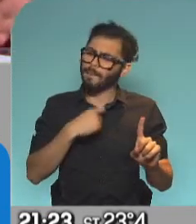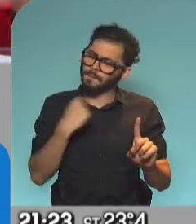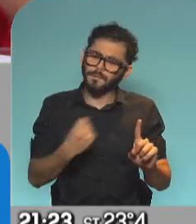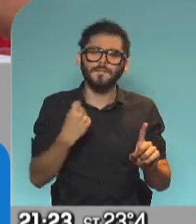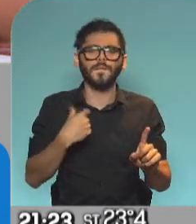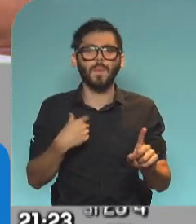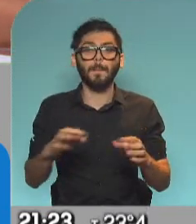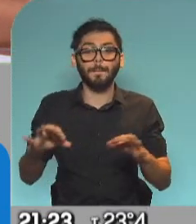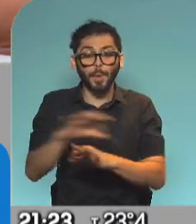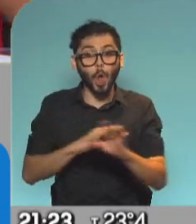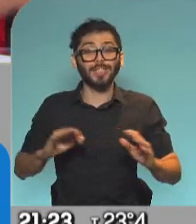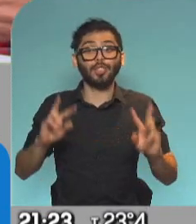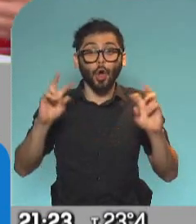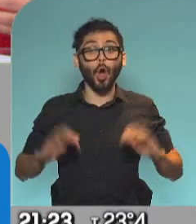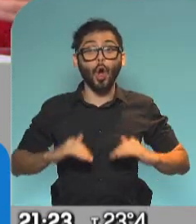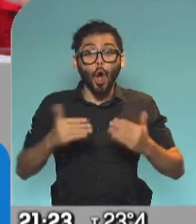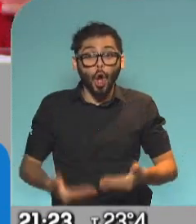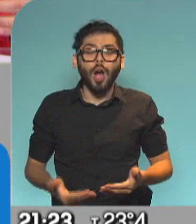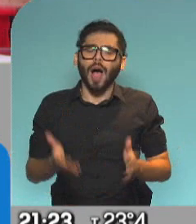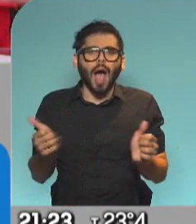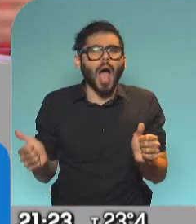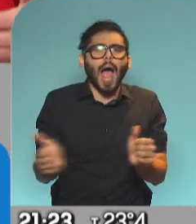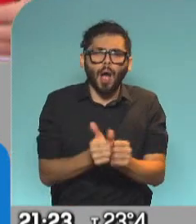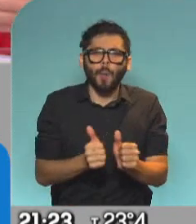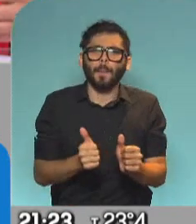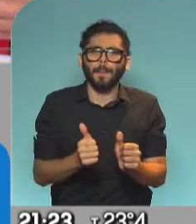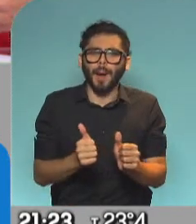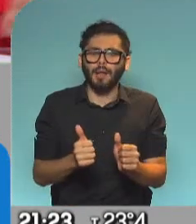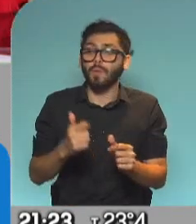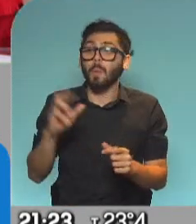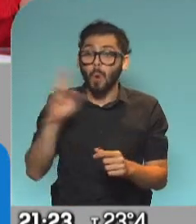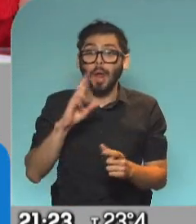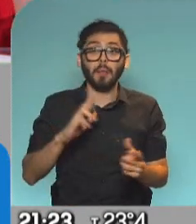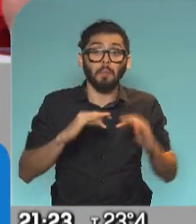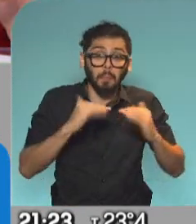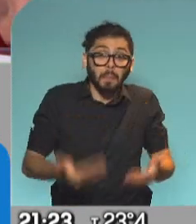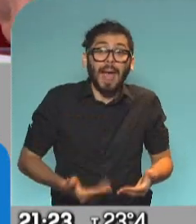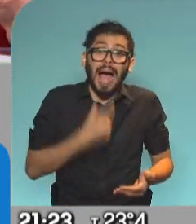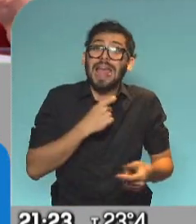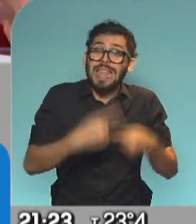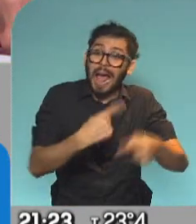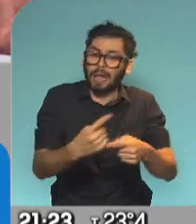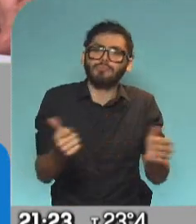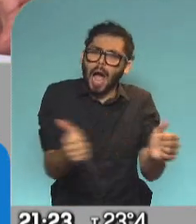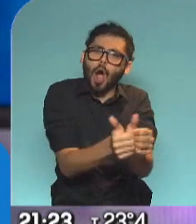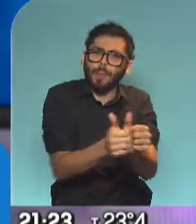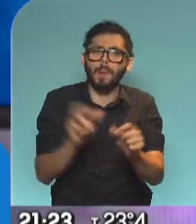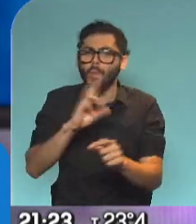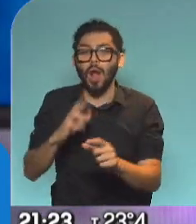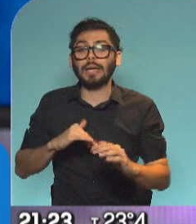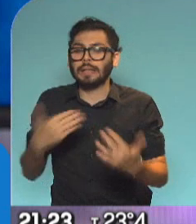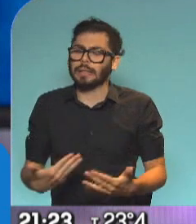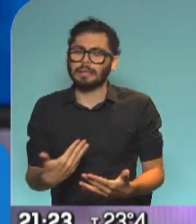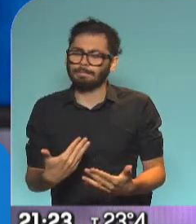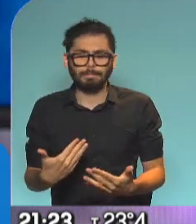los proyectos de maternidad, acompañar a las mujeres que decidan seguir adelante con sus embarazos y también a las que no. Y